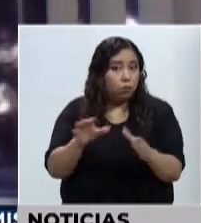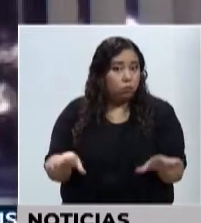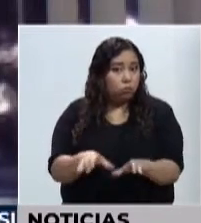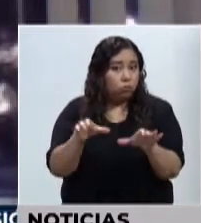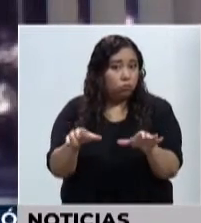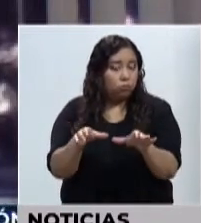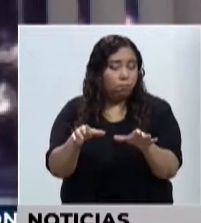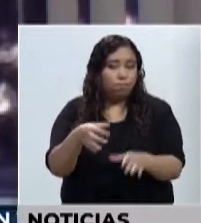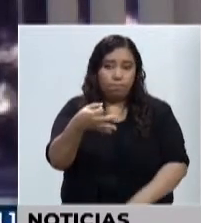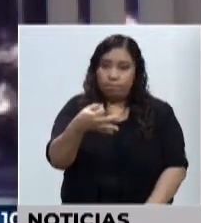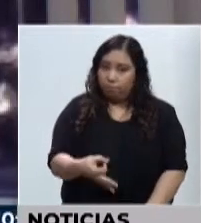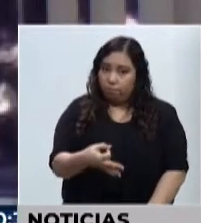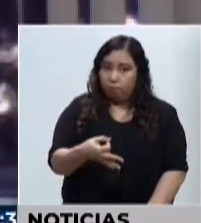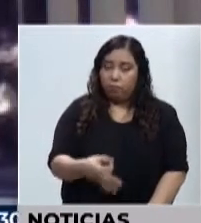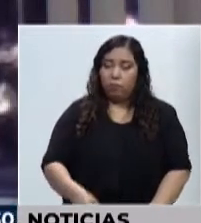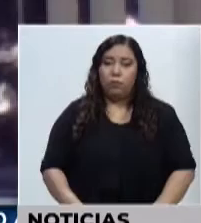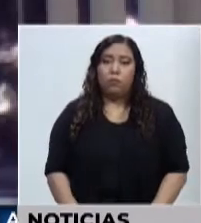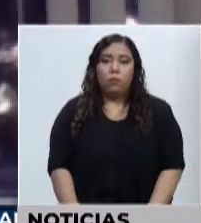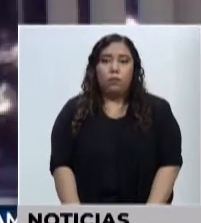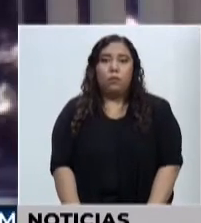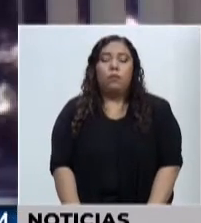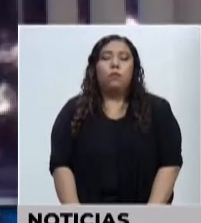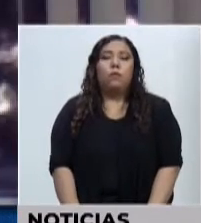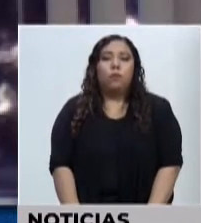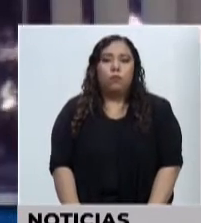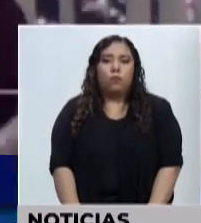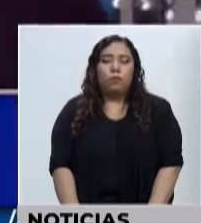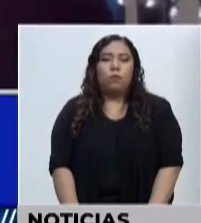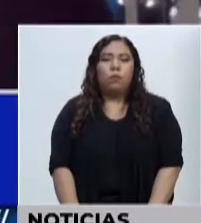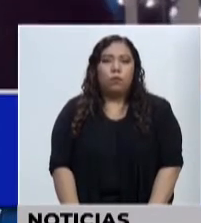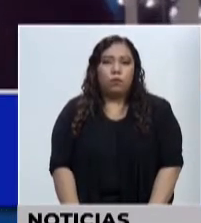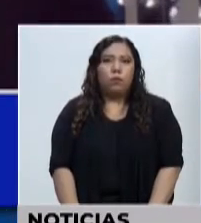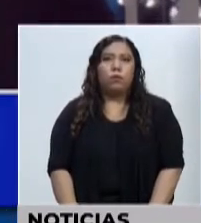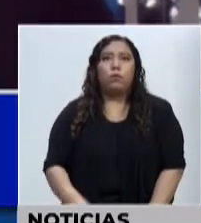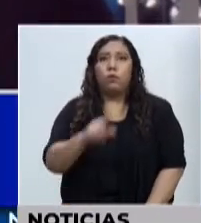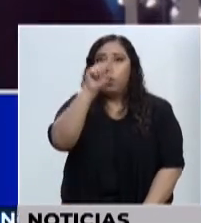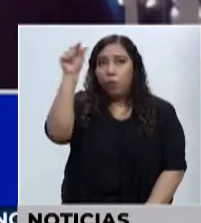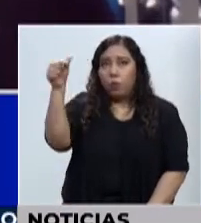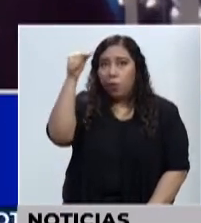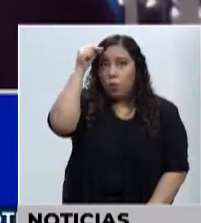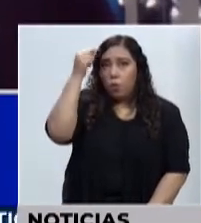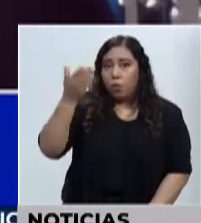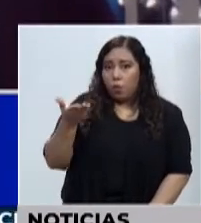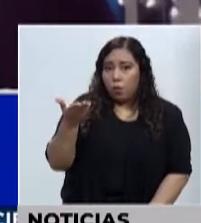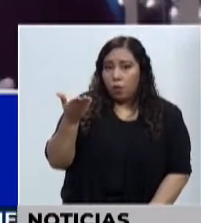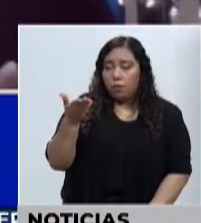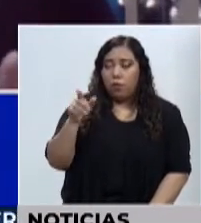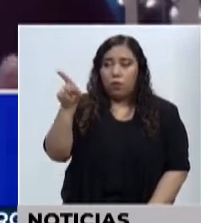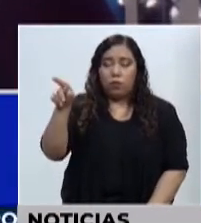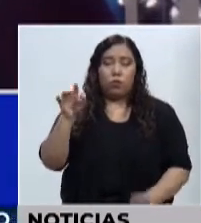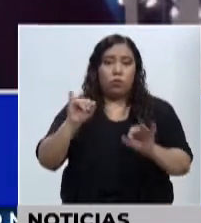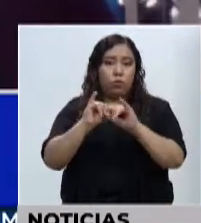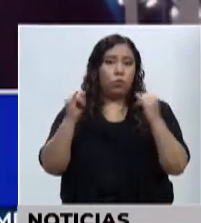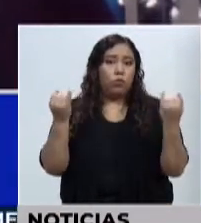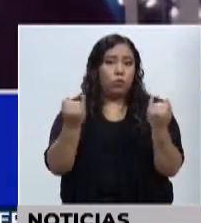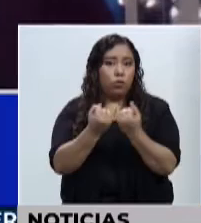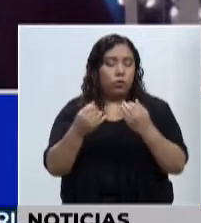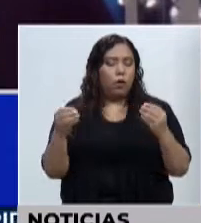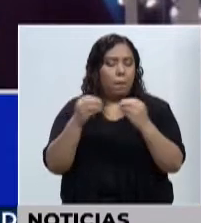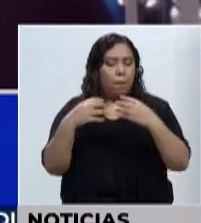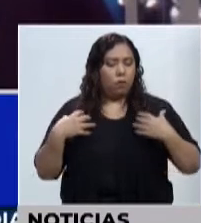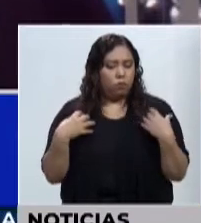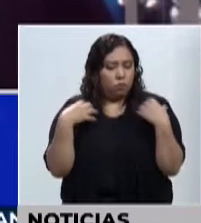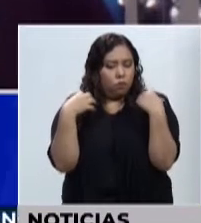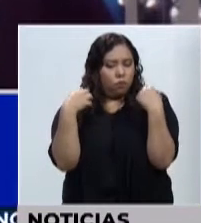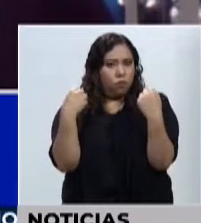efectivas. Y así vamos a tener un gobierno con unas instituciones que están fortalecidas y